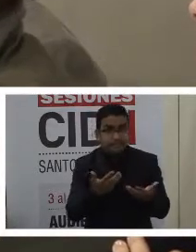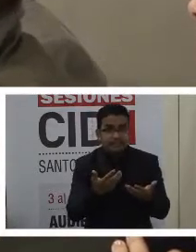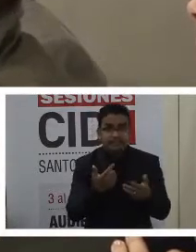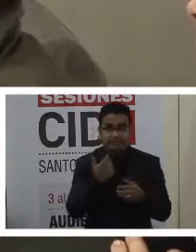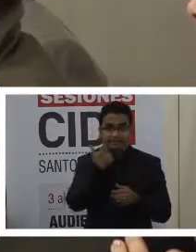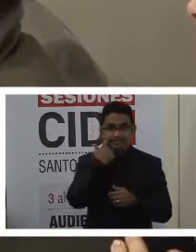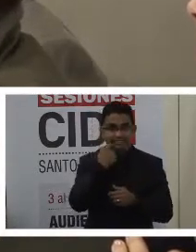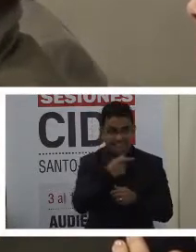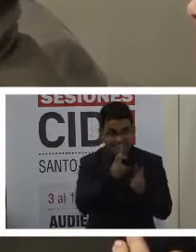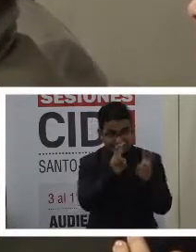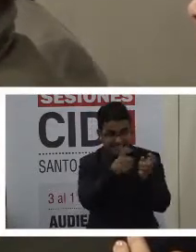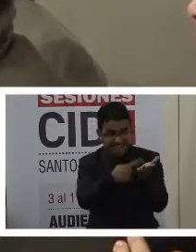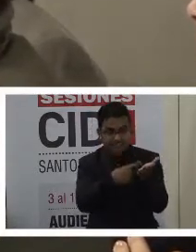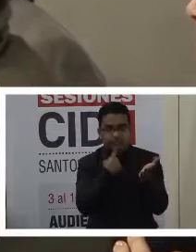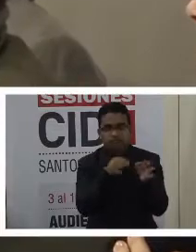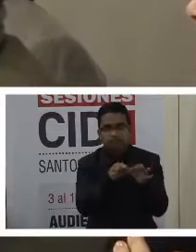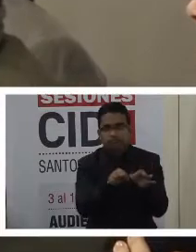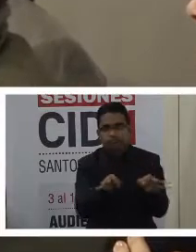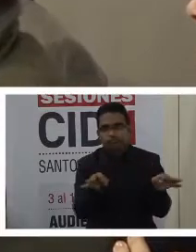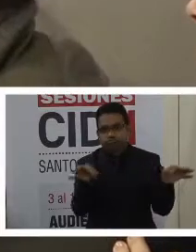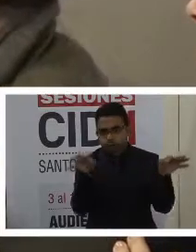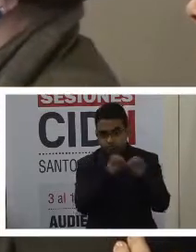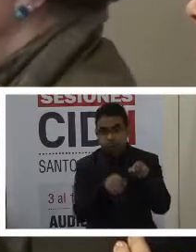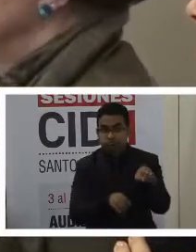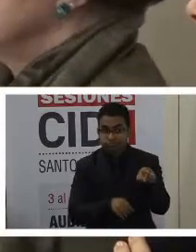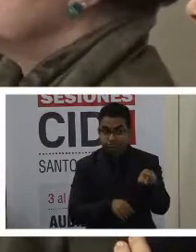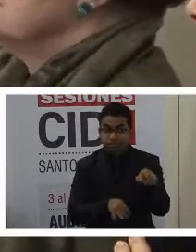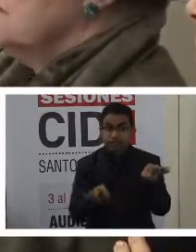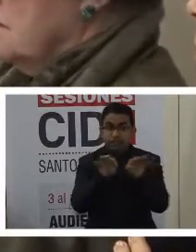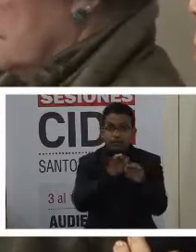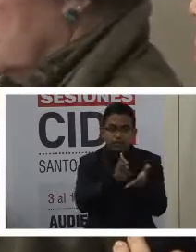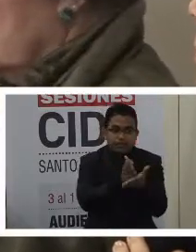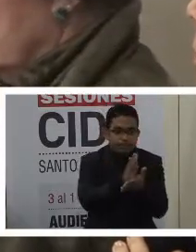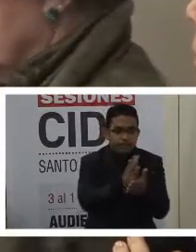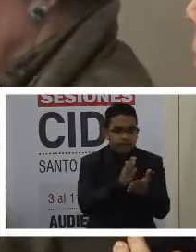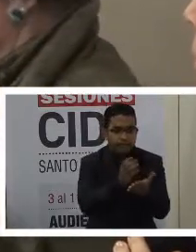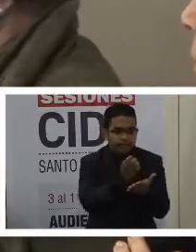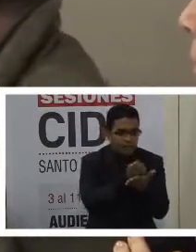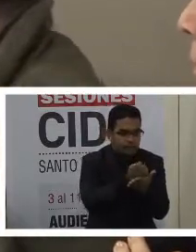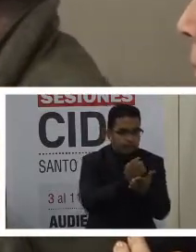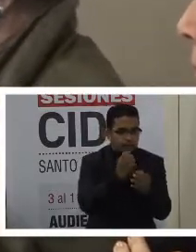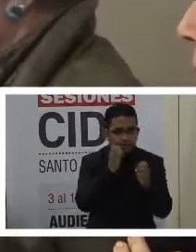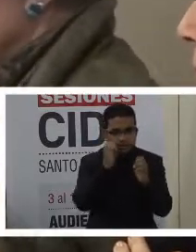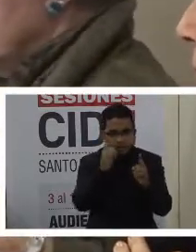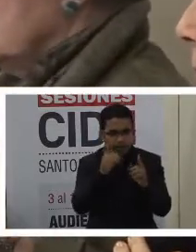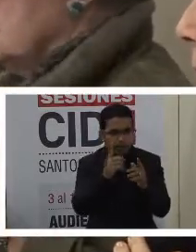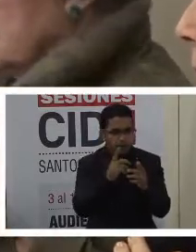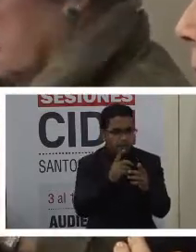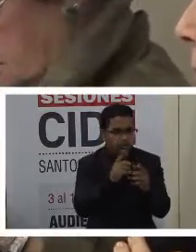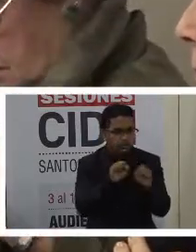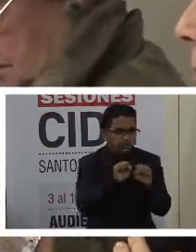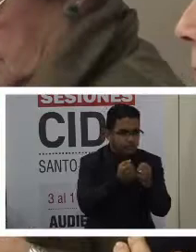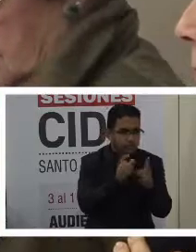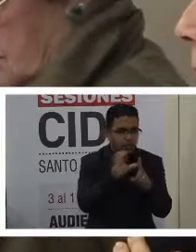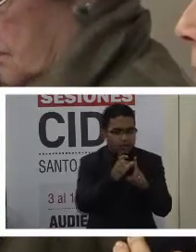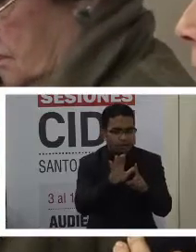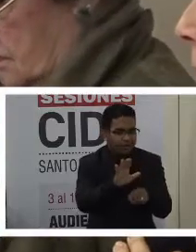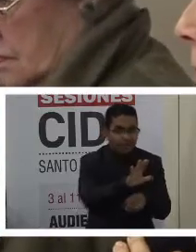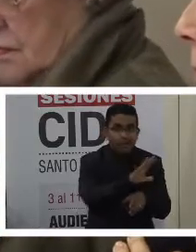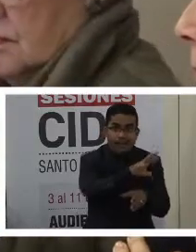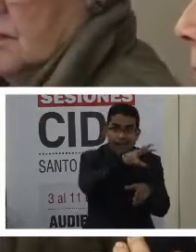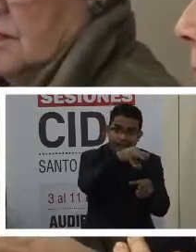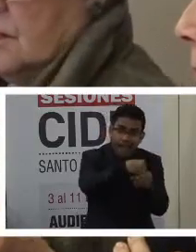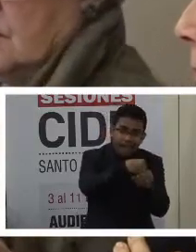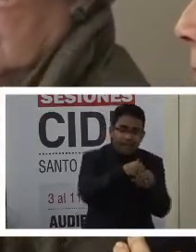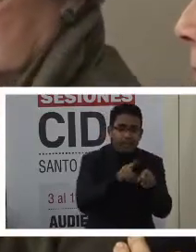esta es una temática muy importante por todos los derechos económicos, sociales, culturales que involucra. Y en ese